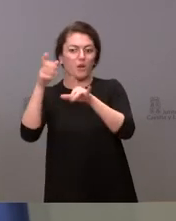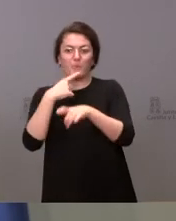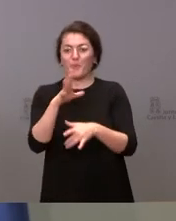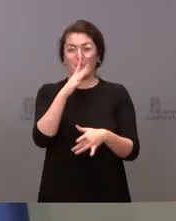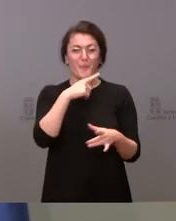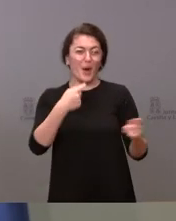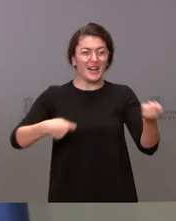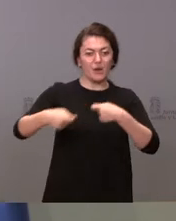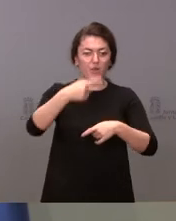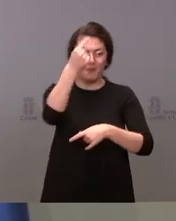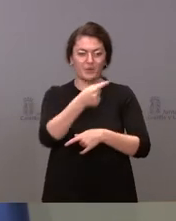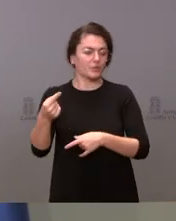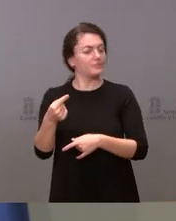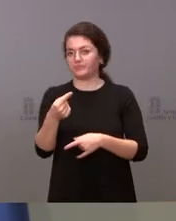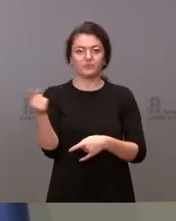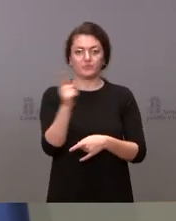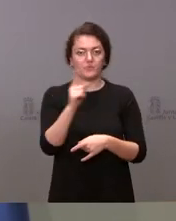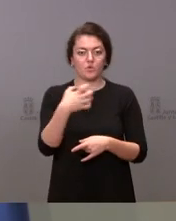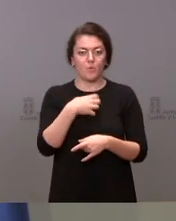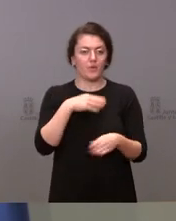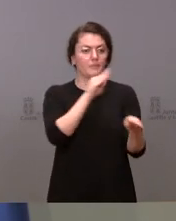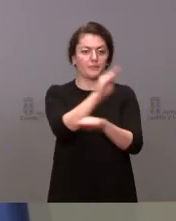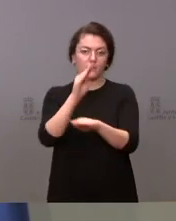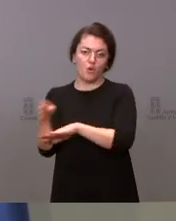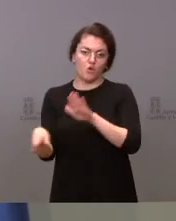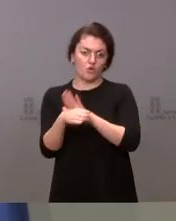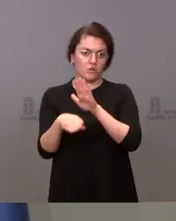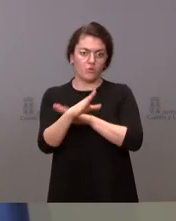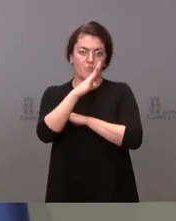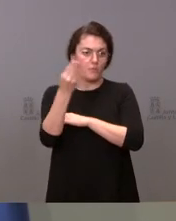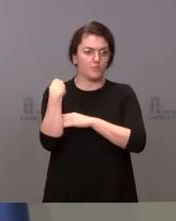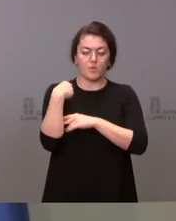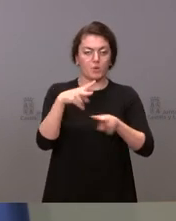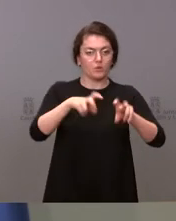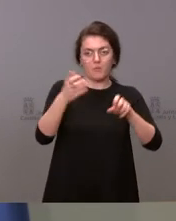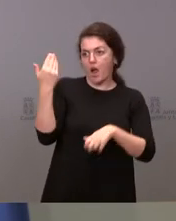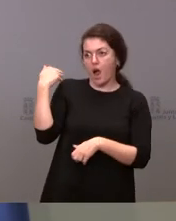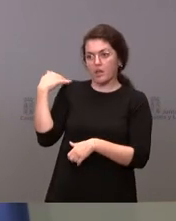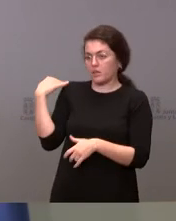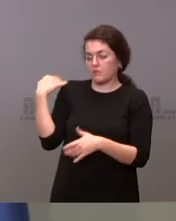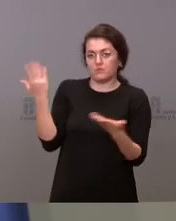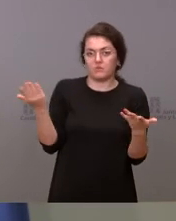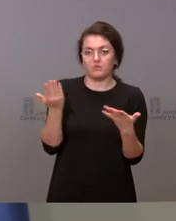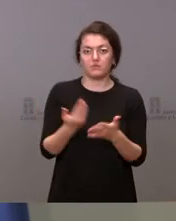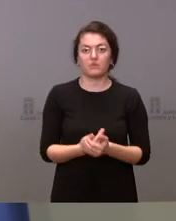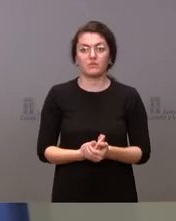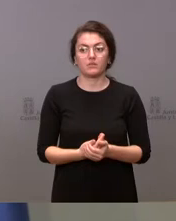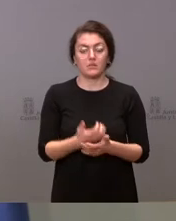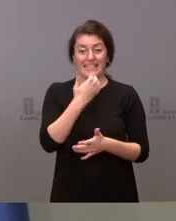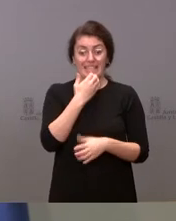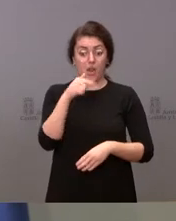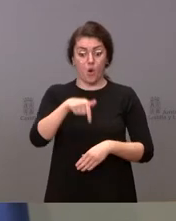Esto es un asunto debido, venía de antes ya y si hoy cogemos y se hacen ustedes el resumen